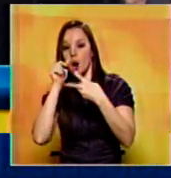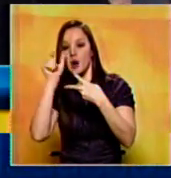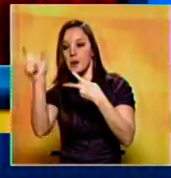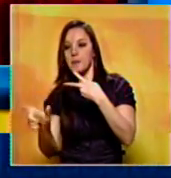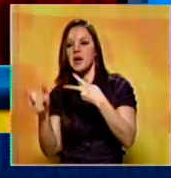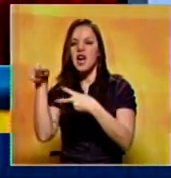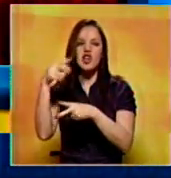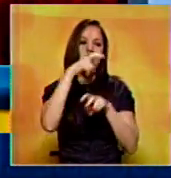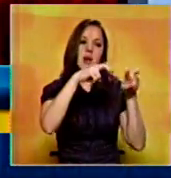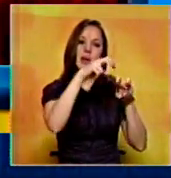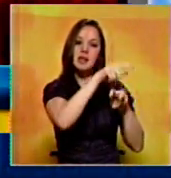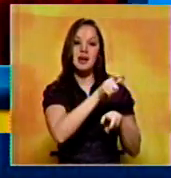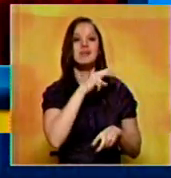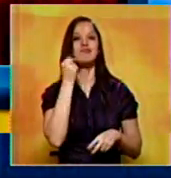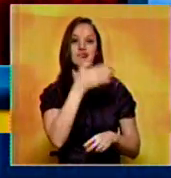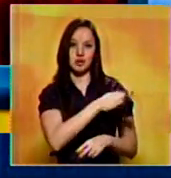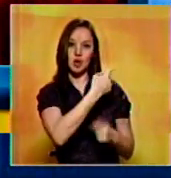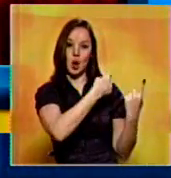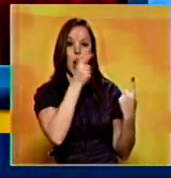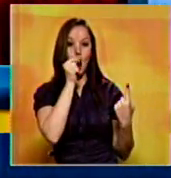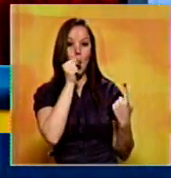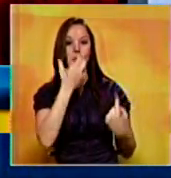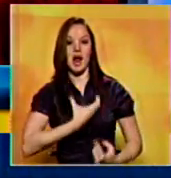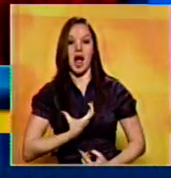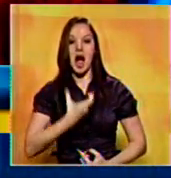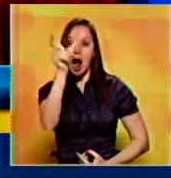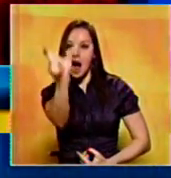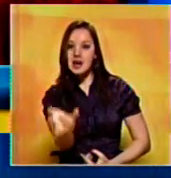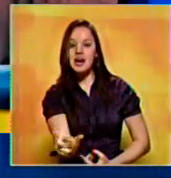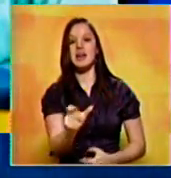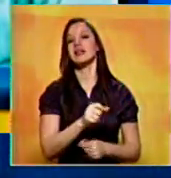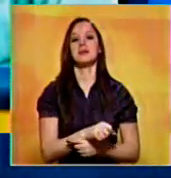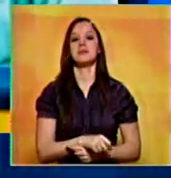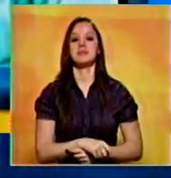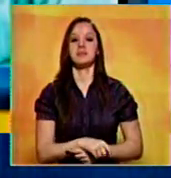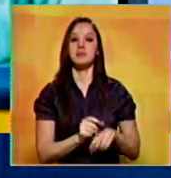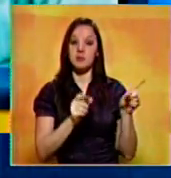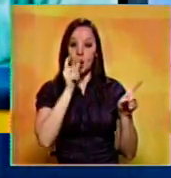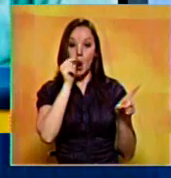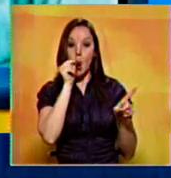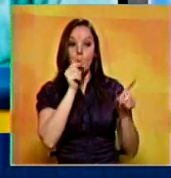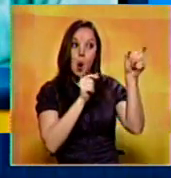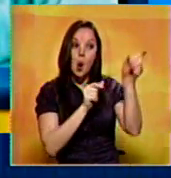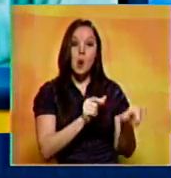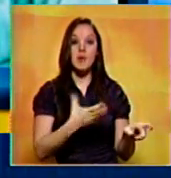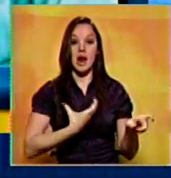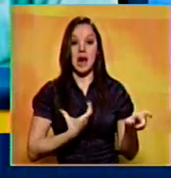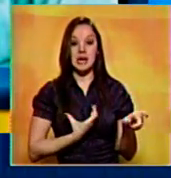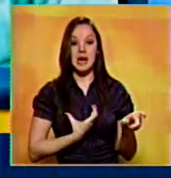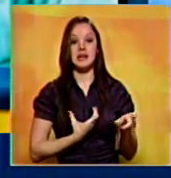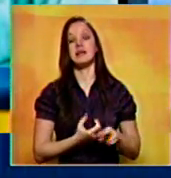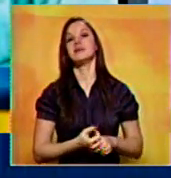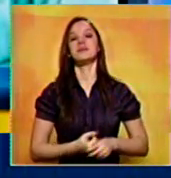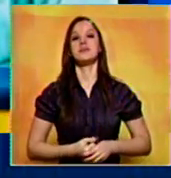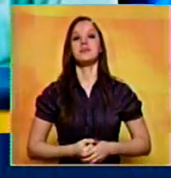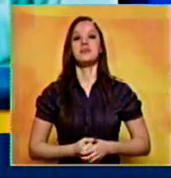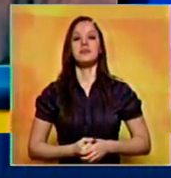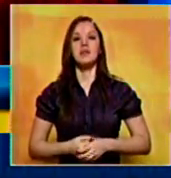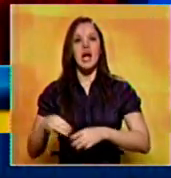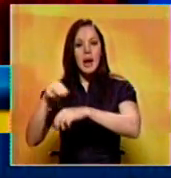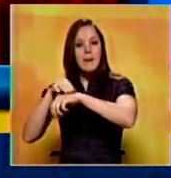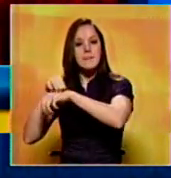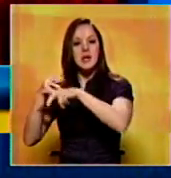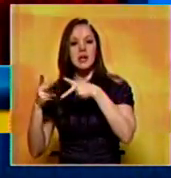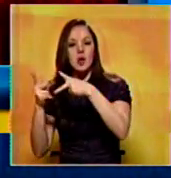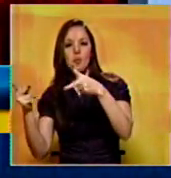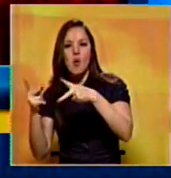para investigar la muerte del alcalde del municipio de Arizmendi de la mencionada jurisdicción, Enrique Franceschi. Los representantes del Ministerio Público